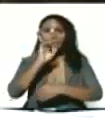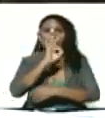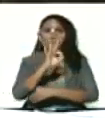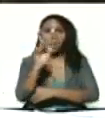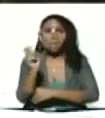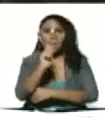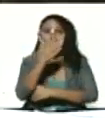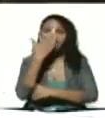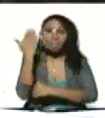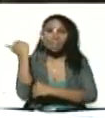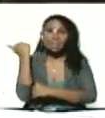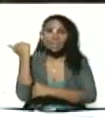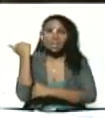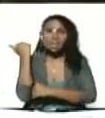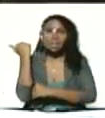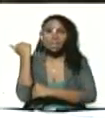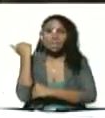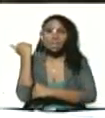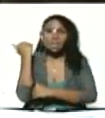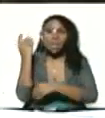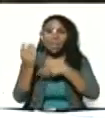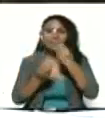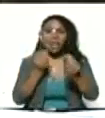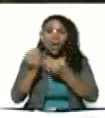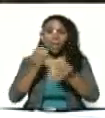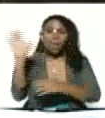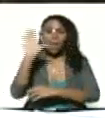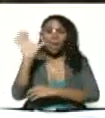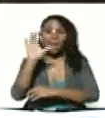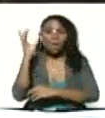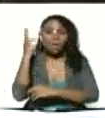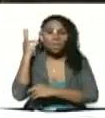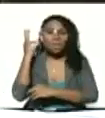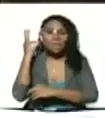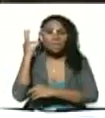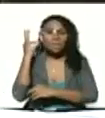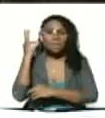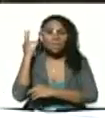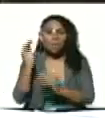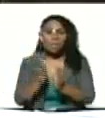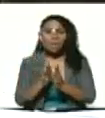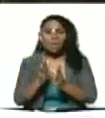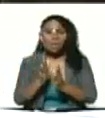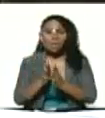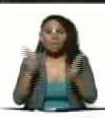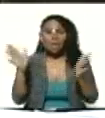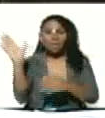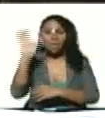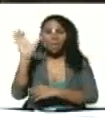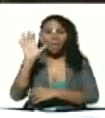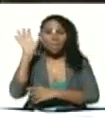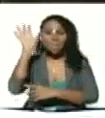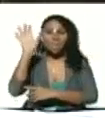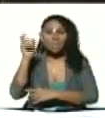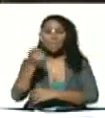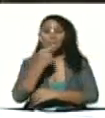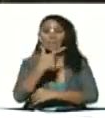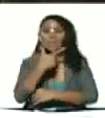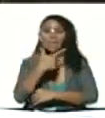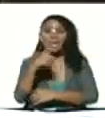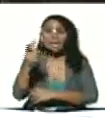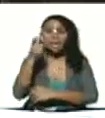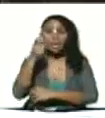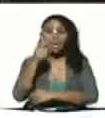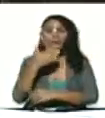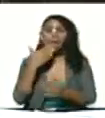meses, como caraqueño, plan Caracas, patriota, bella y segura.